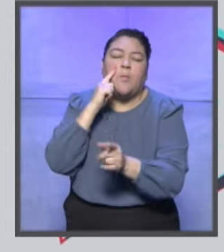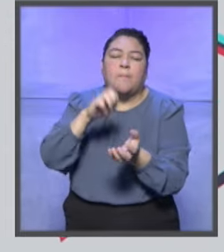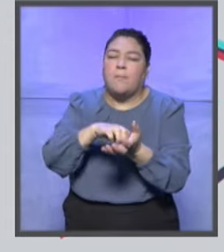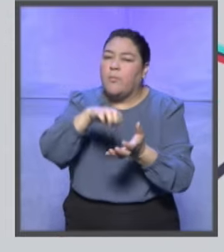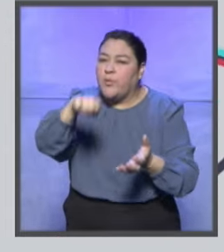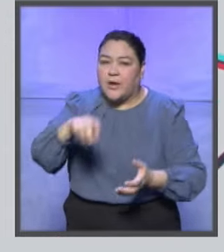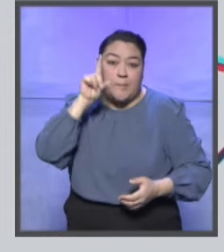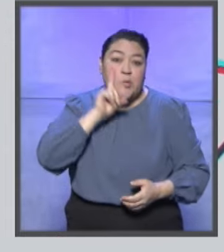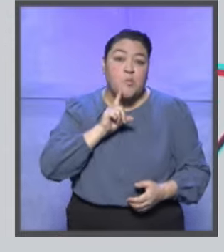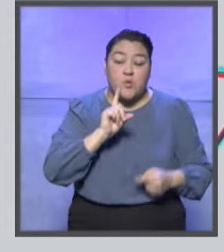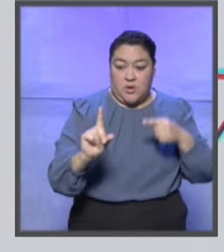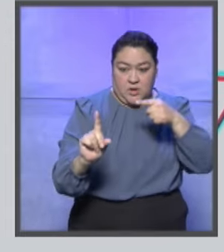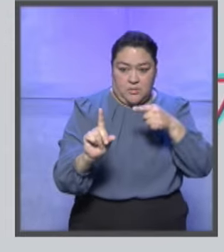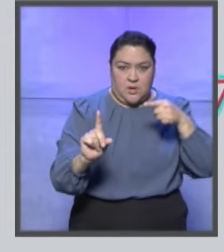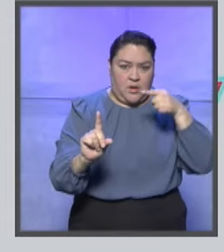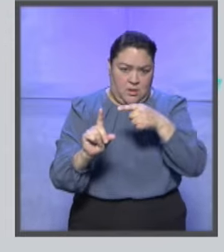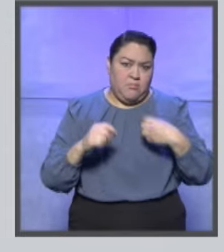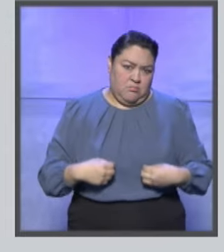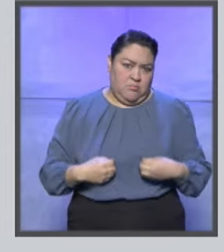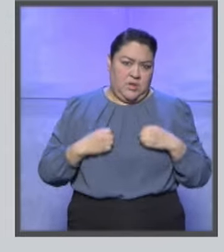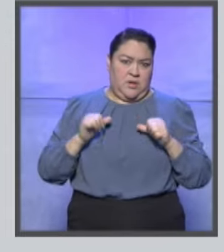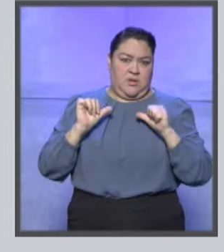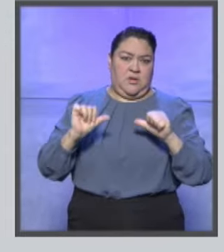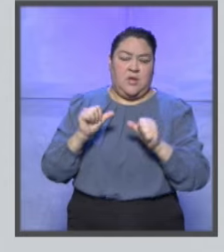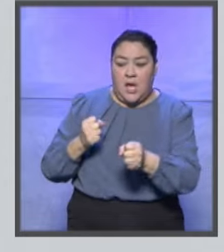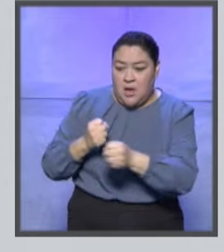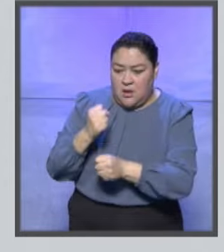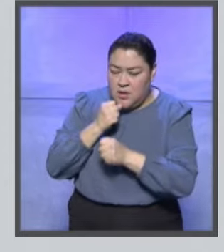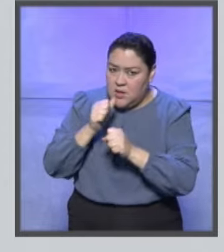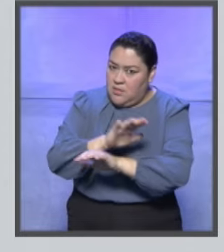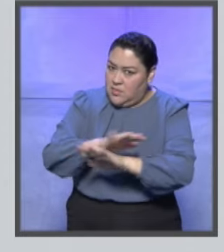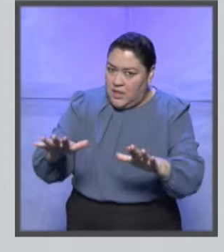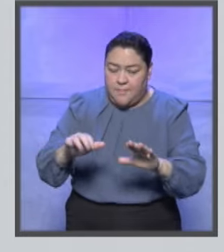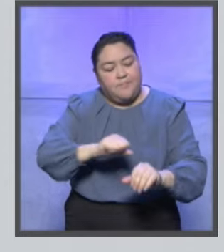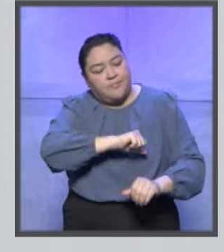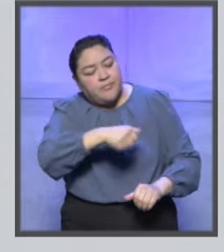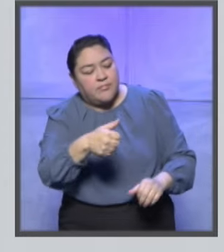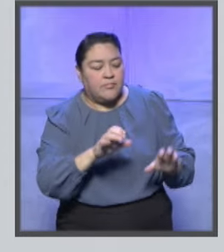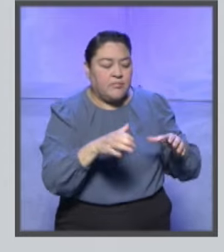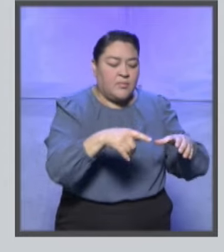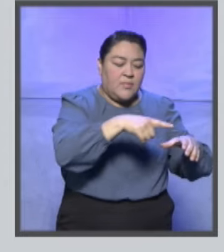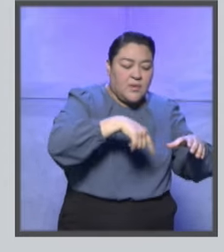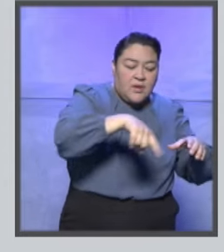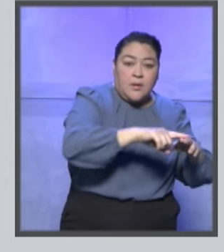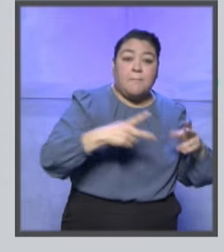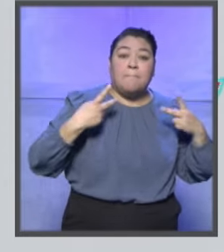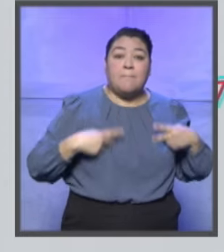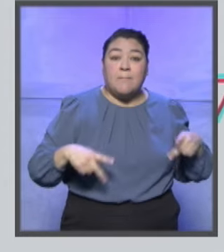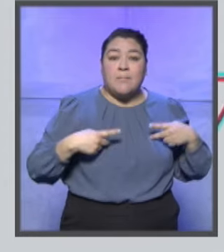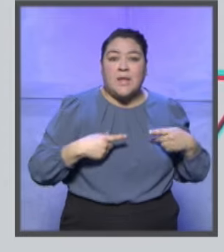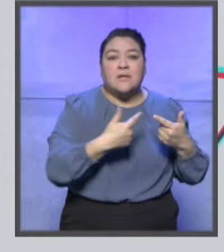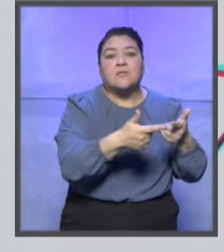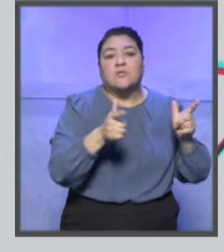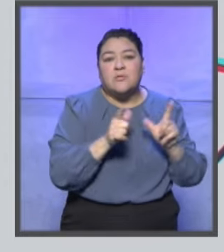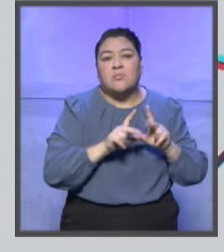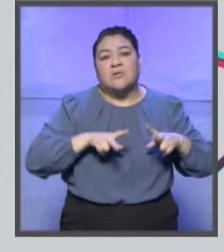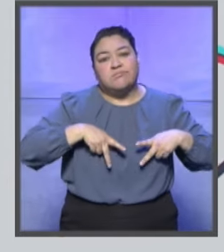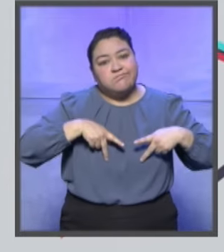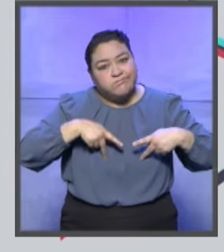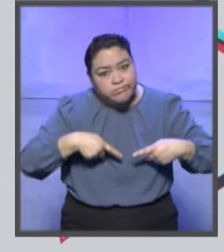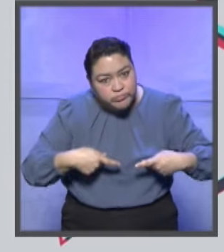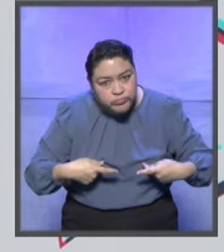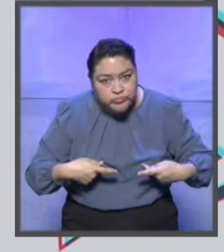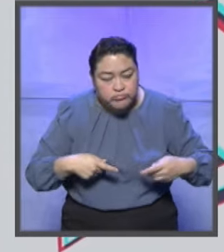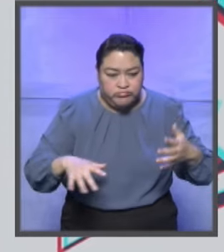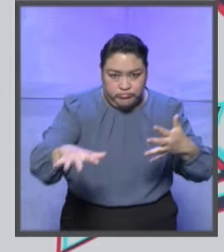las mujeres, por ejemplo, a vivir una vida libre de violencia, de las personas en estado, digamos, de situaciones vulnerables, colocadas